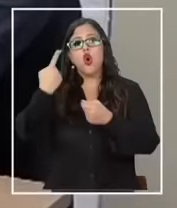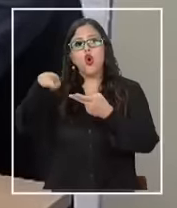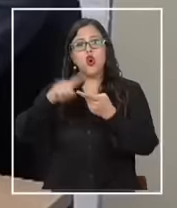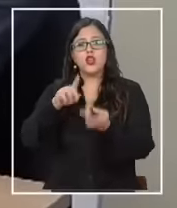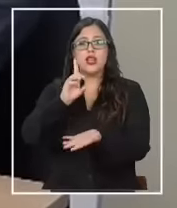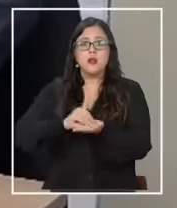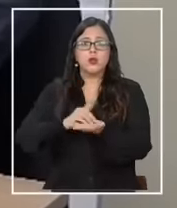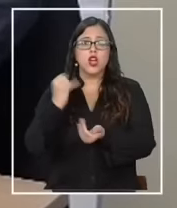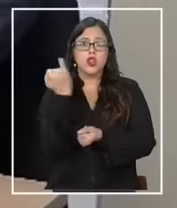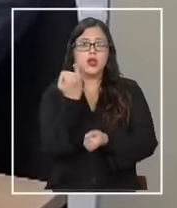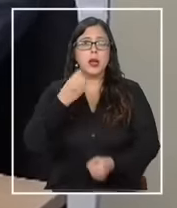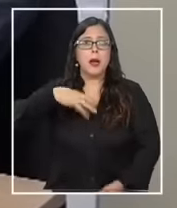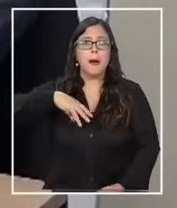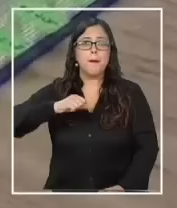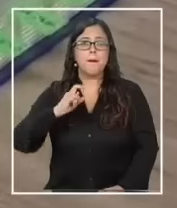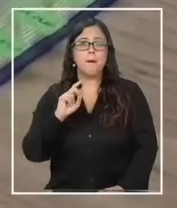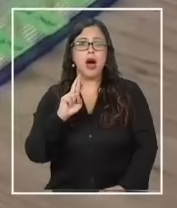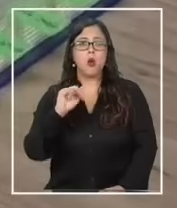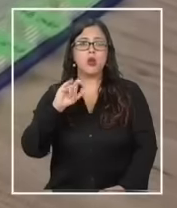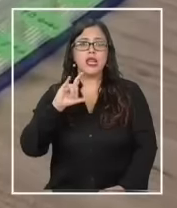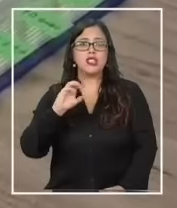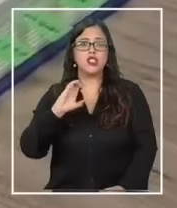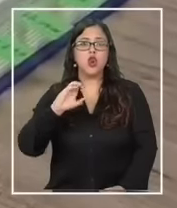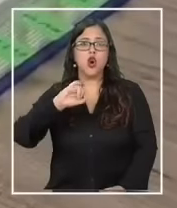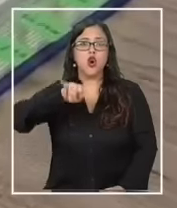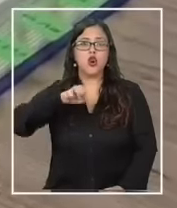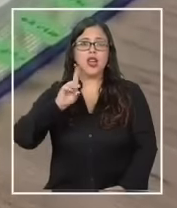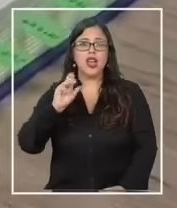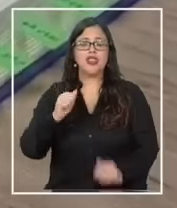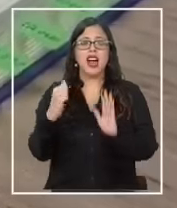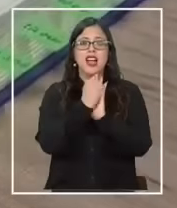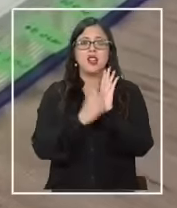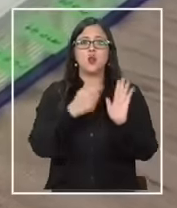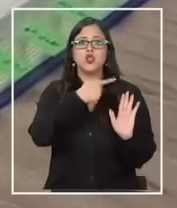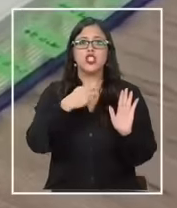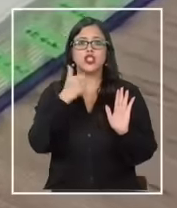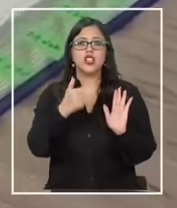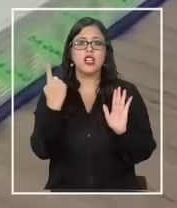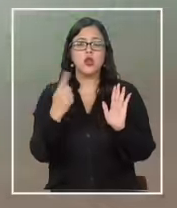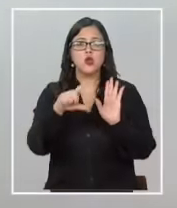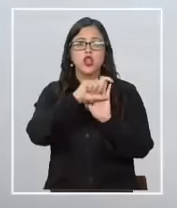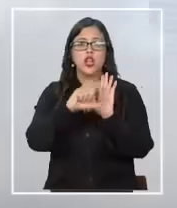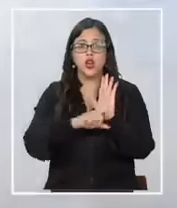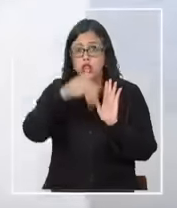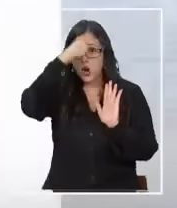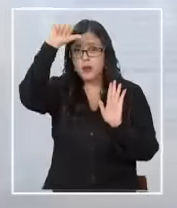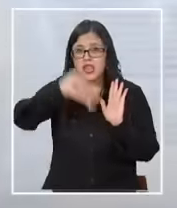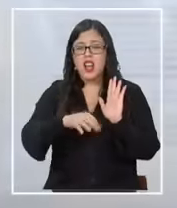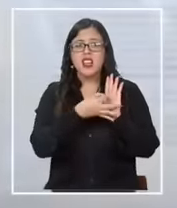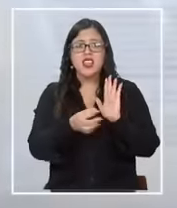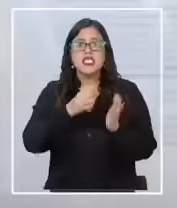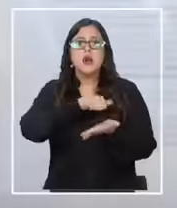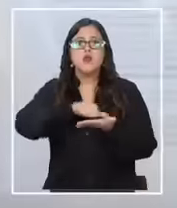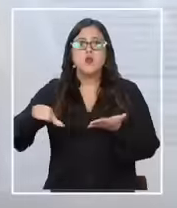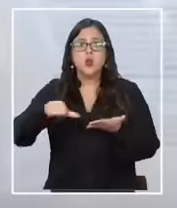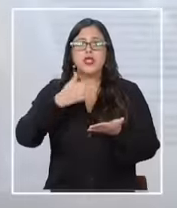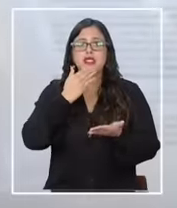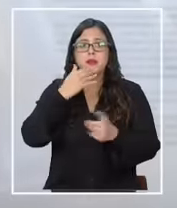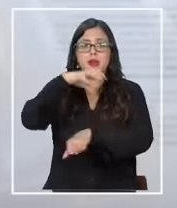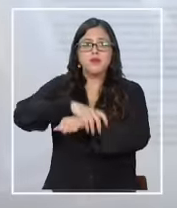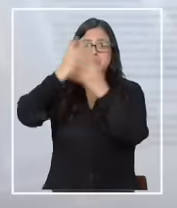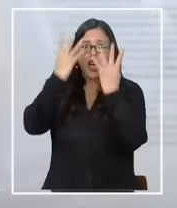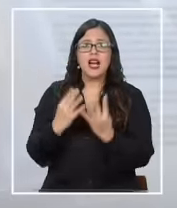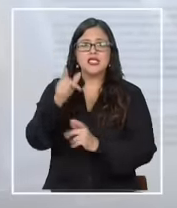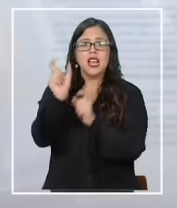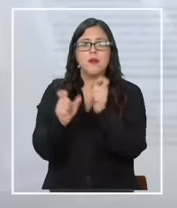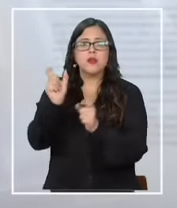diputado independiente Mauricio Ojeda, que apunta al artículo 161 del Código Penal, que establece multas y penas de reclusión a